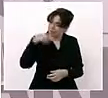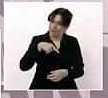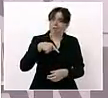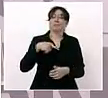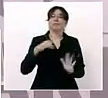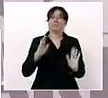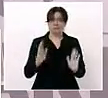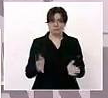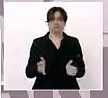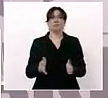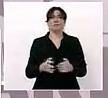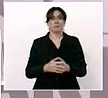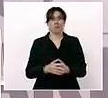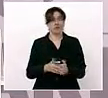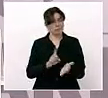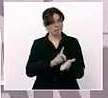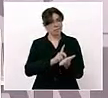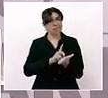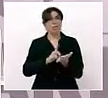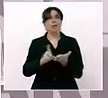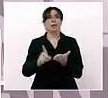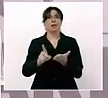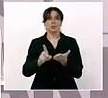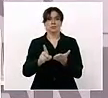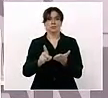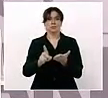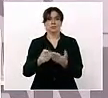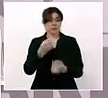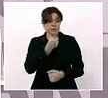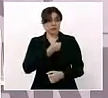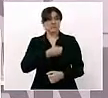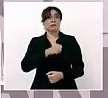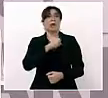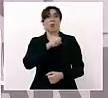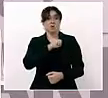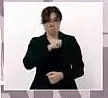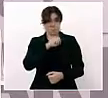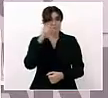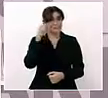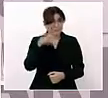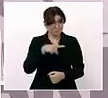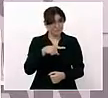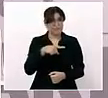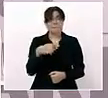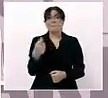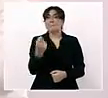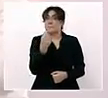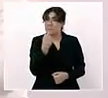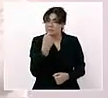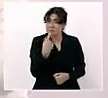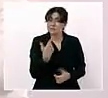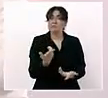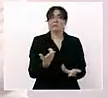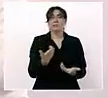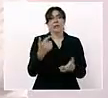el derecho a la salud, atención médica y medicamentos gratuitos.